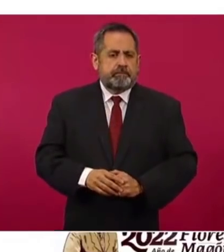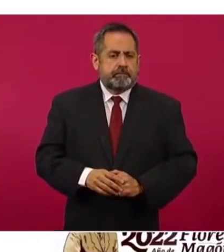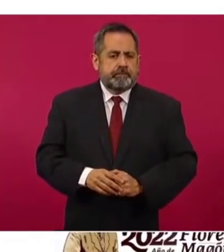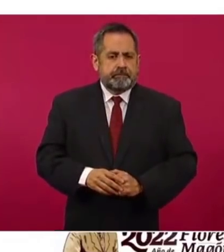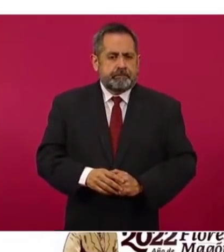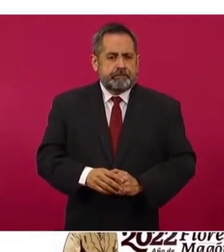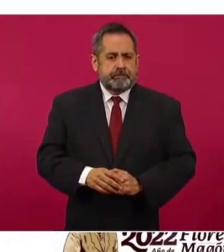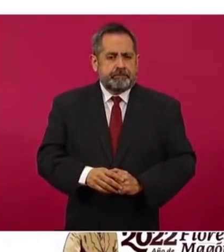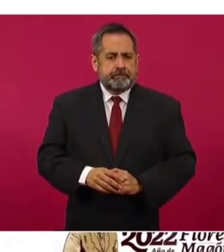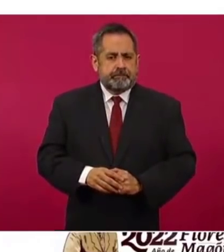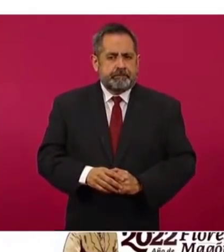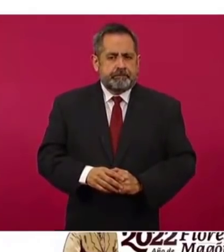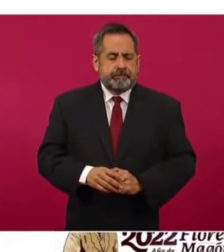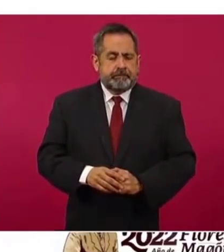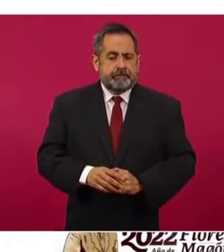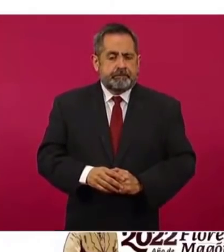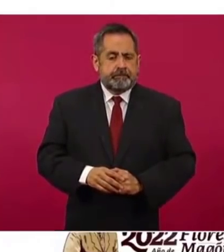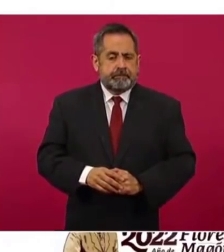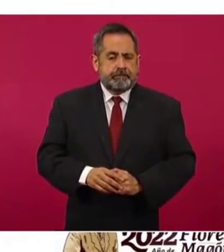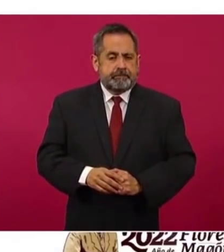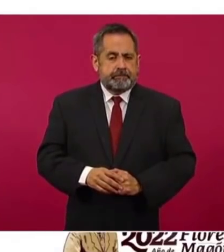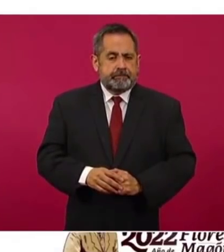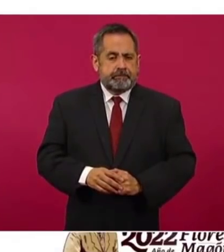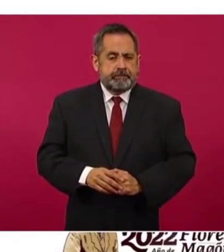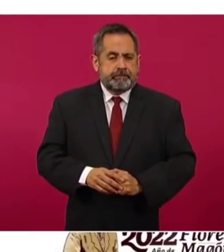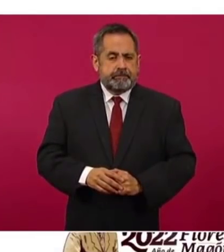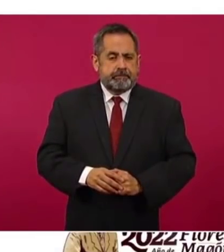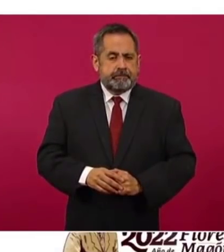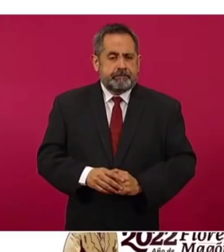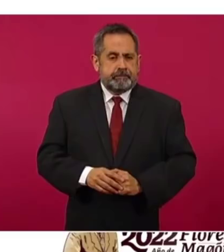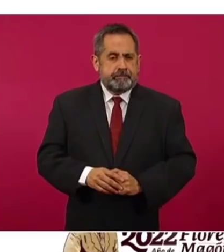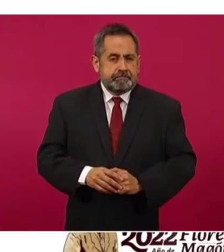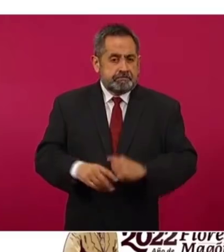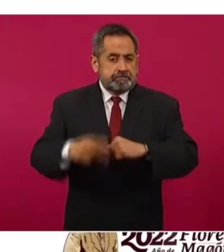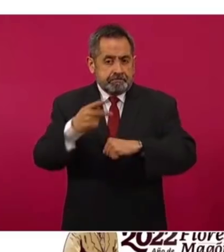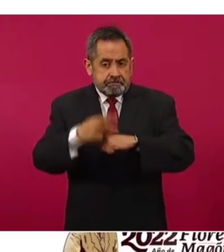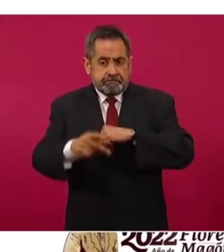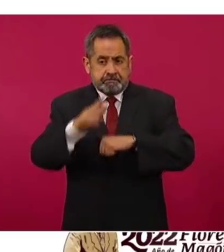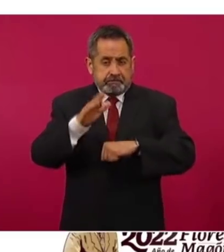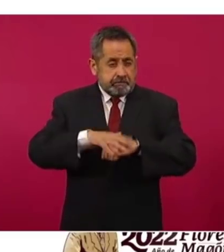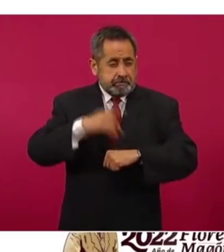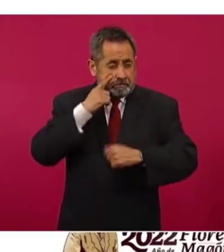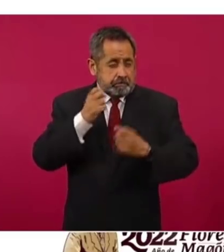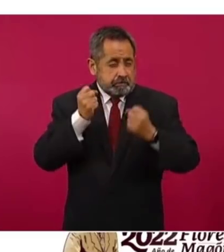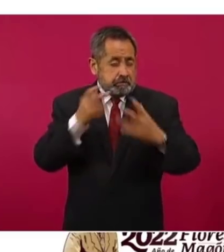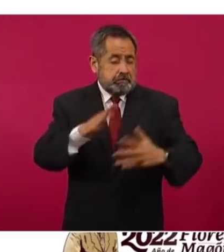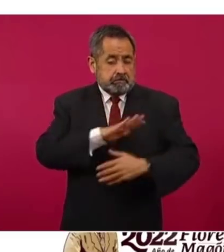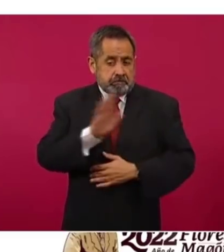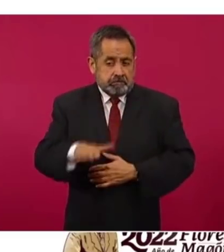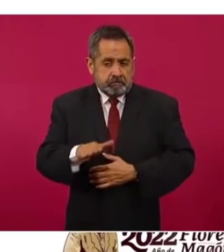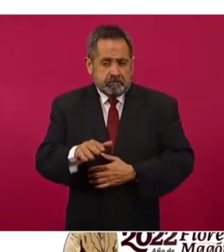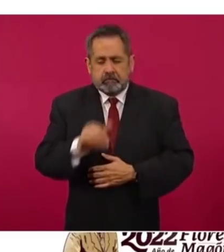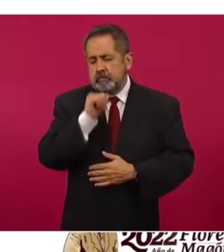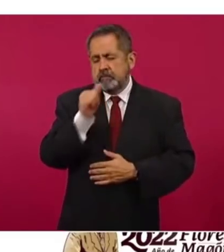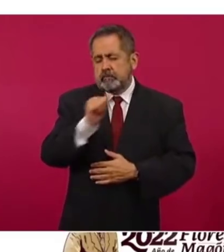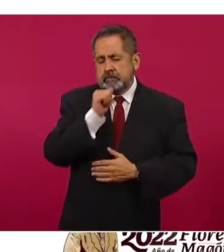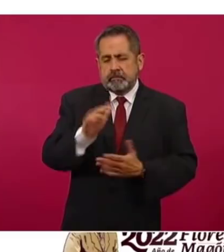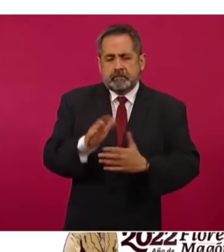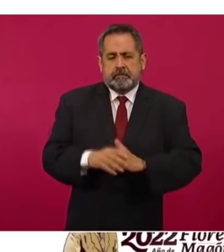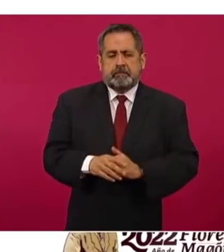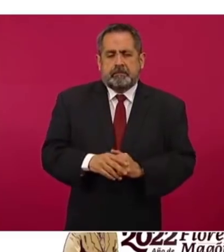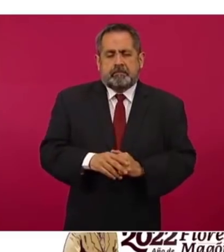peligrosidad. ¿Letalidad? Sí,